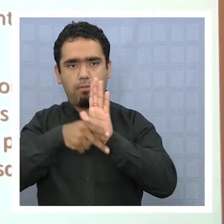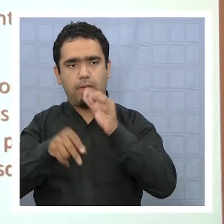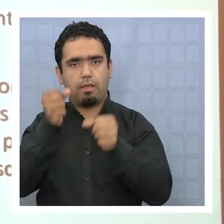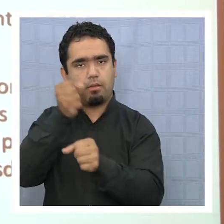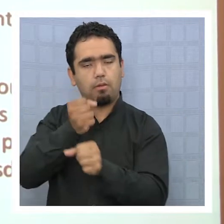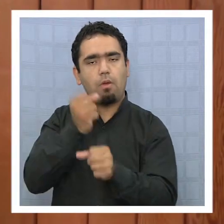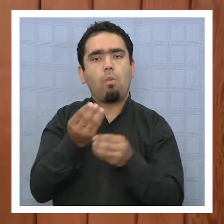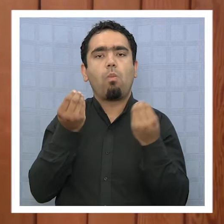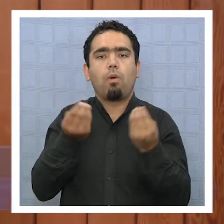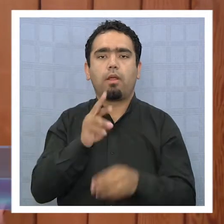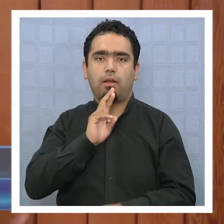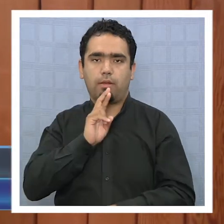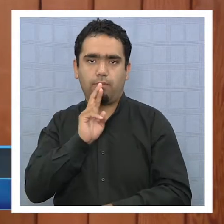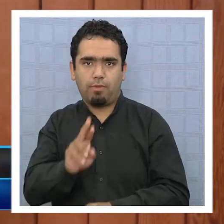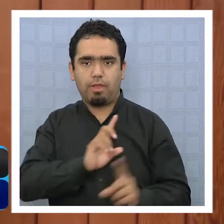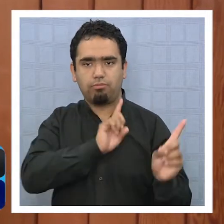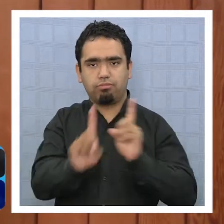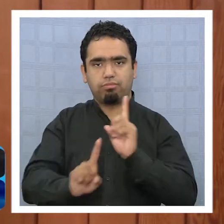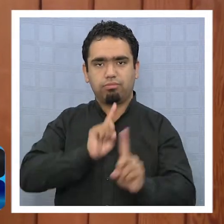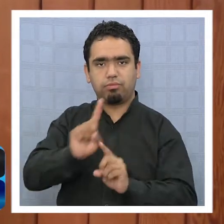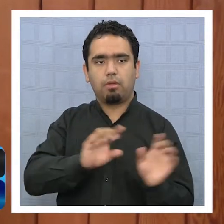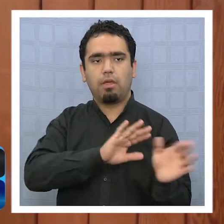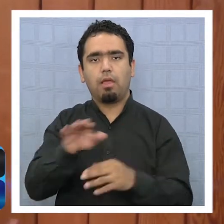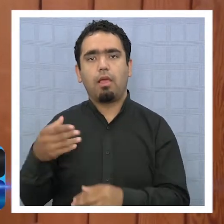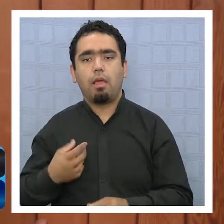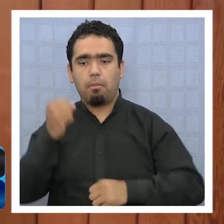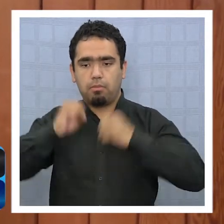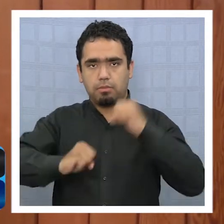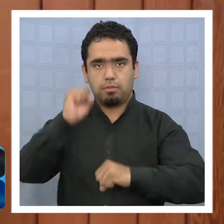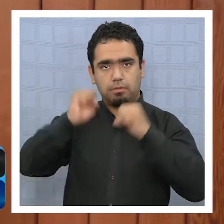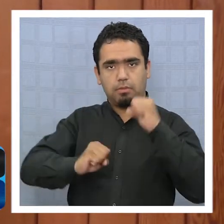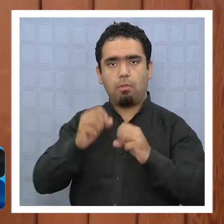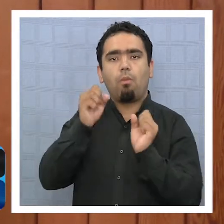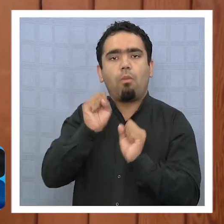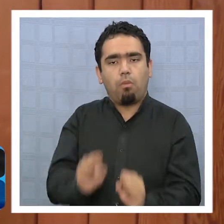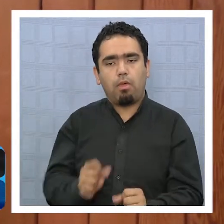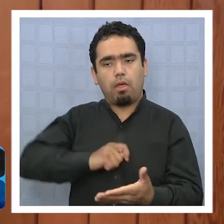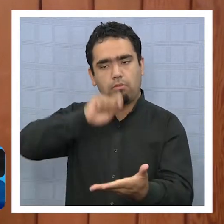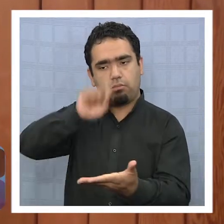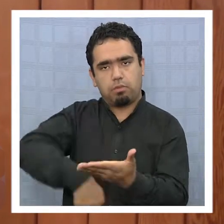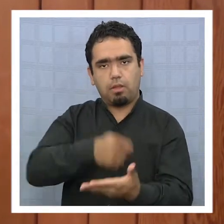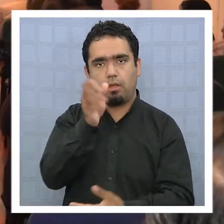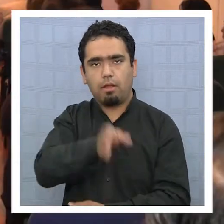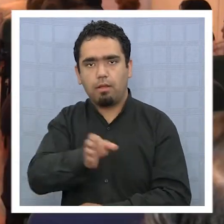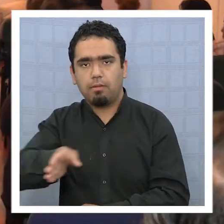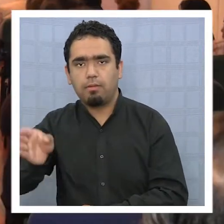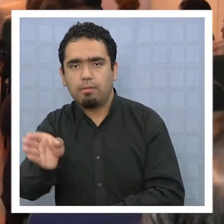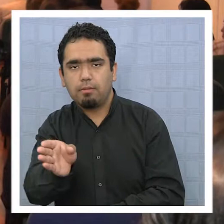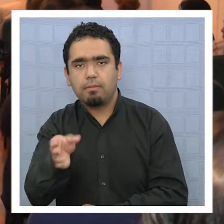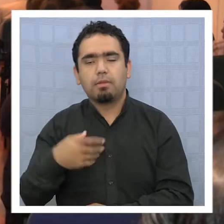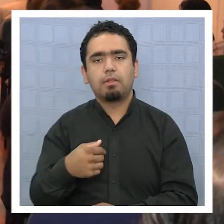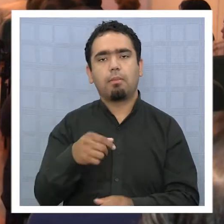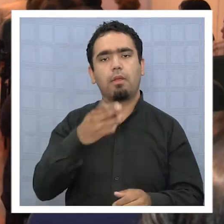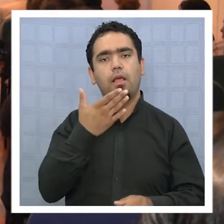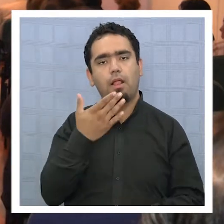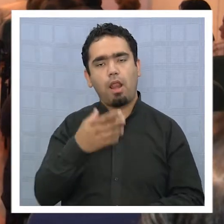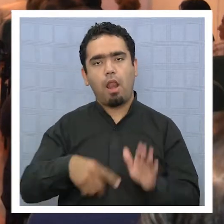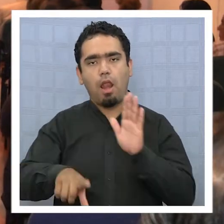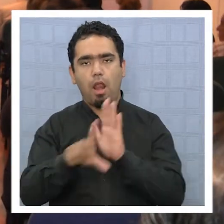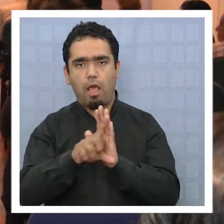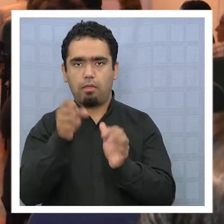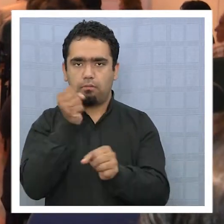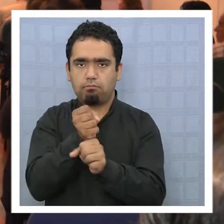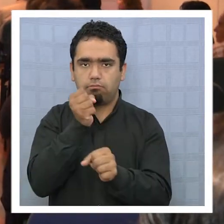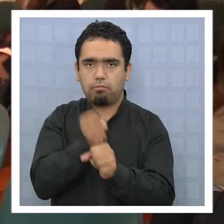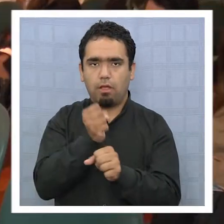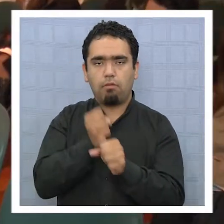participación. Para que ellos puedan contratar a su gente, para que tengan sus cosas, digamos, su legislación laboral al día respecto a los trabajadores